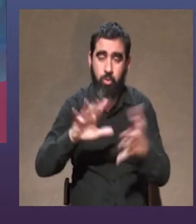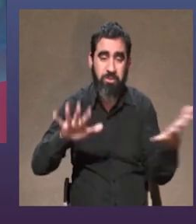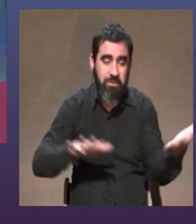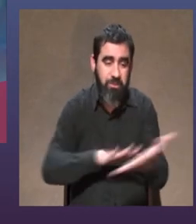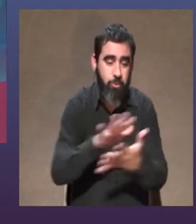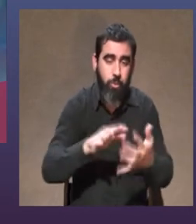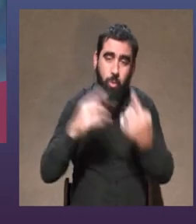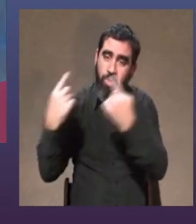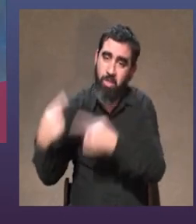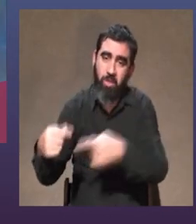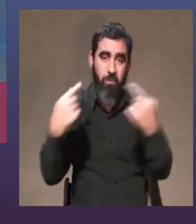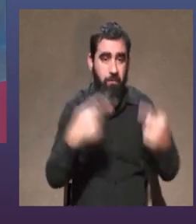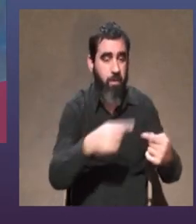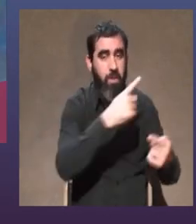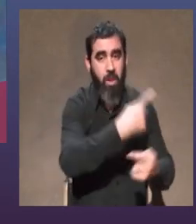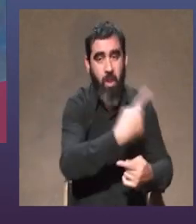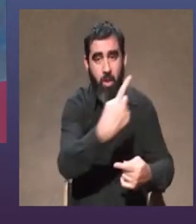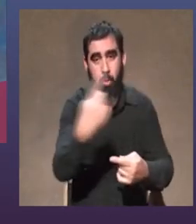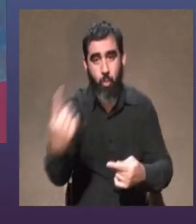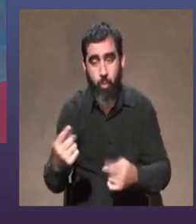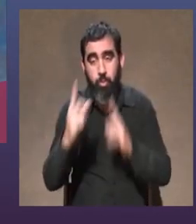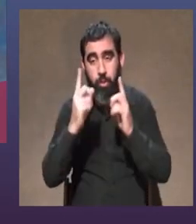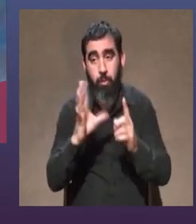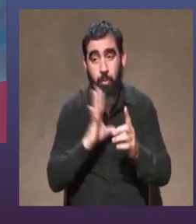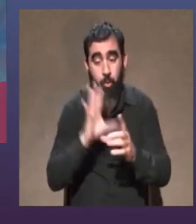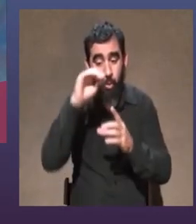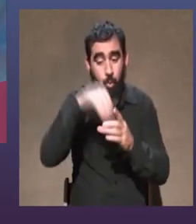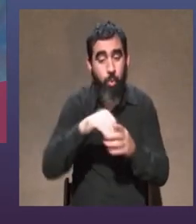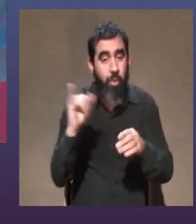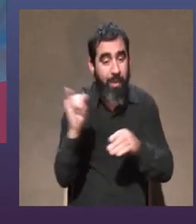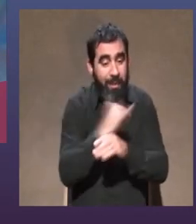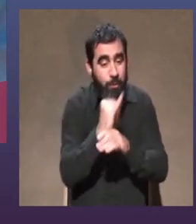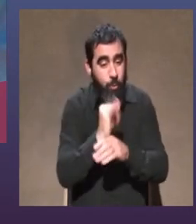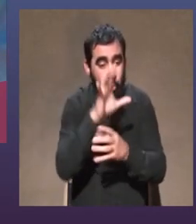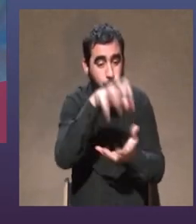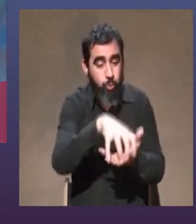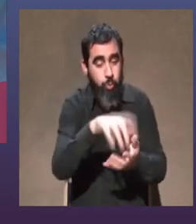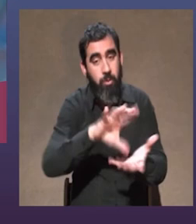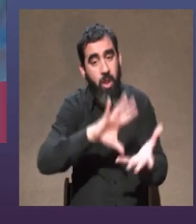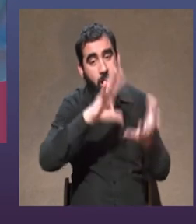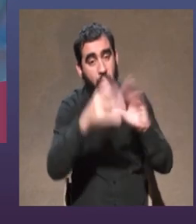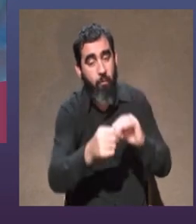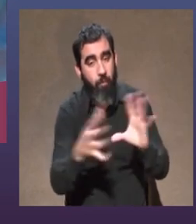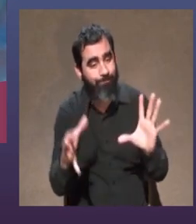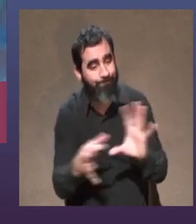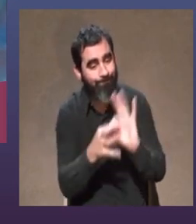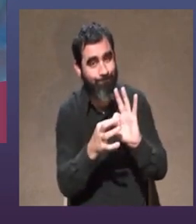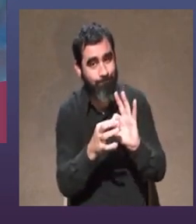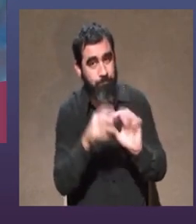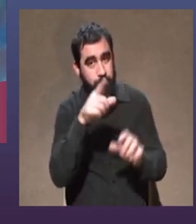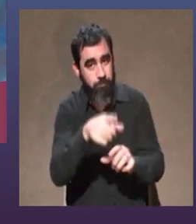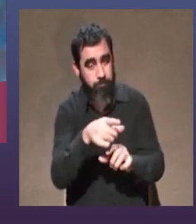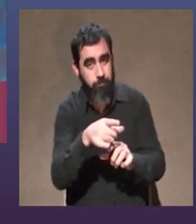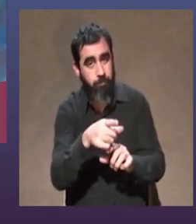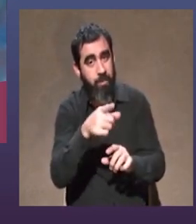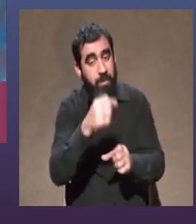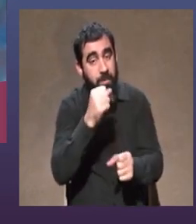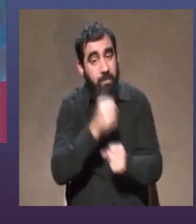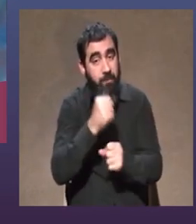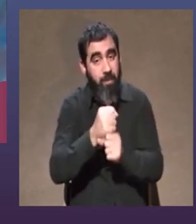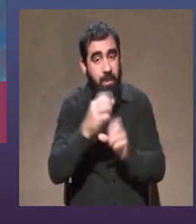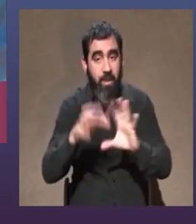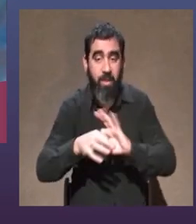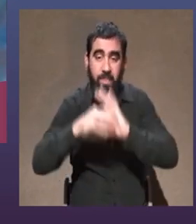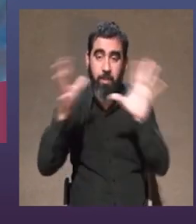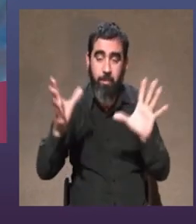es lo mismo un actor o una actriz que pertenece a una institución donde ahí también tiene otro tipo de enlaces al que